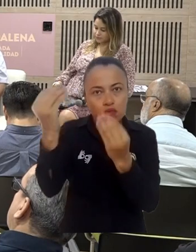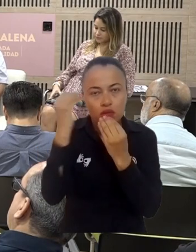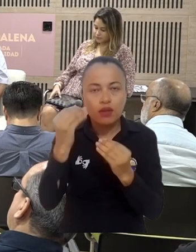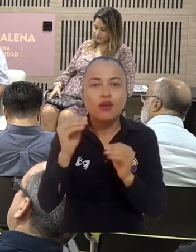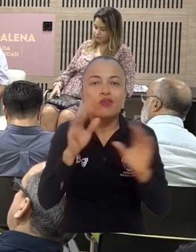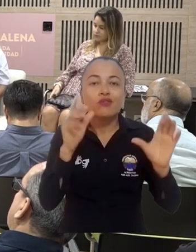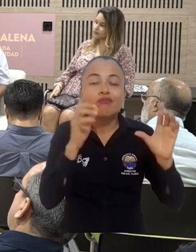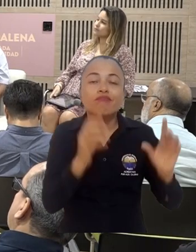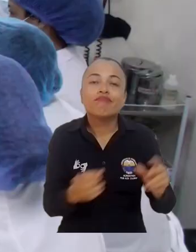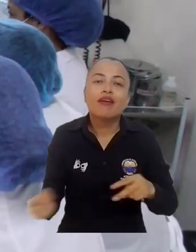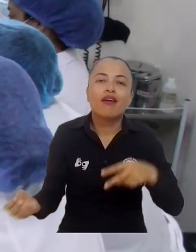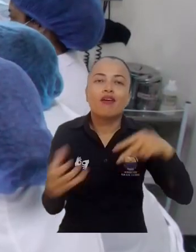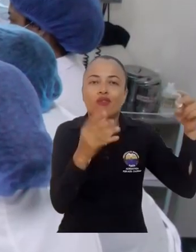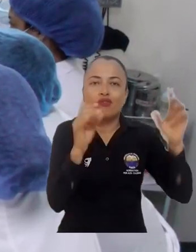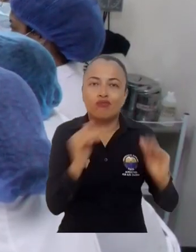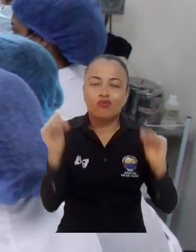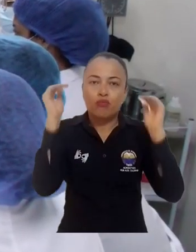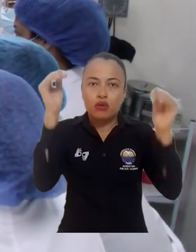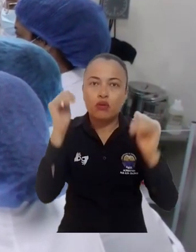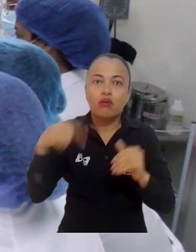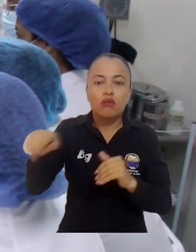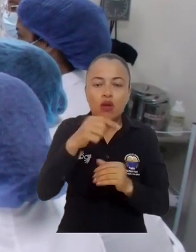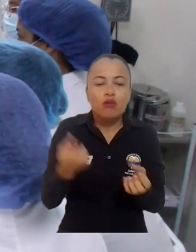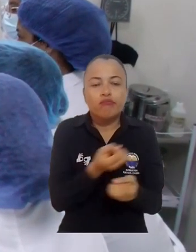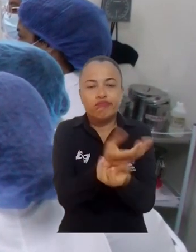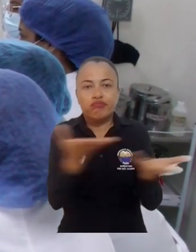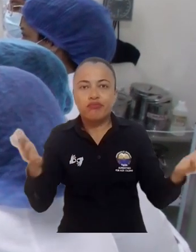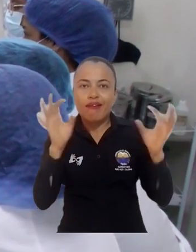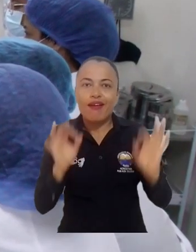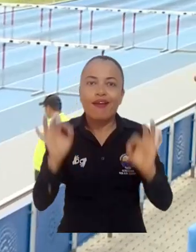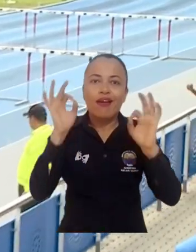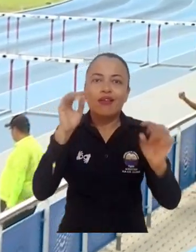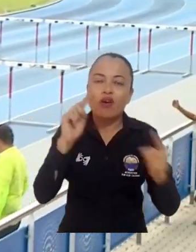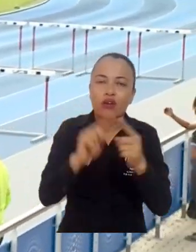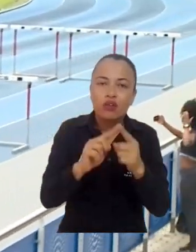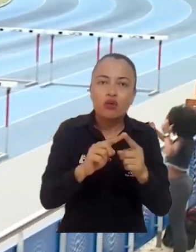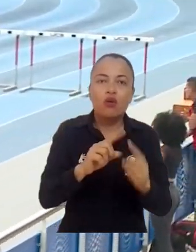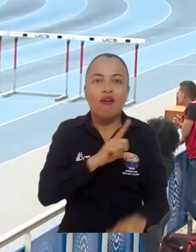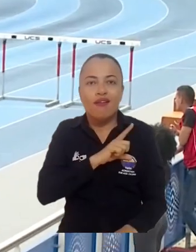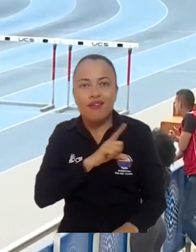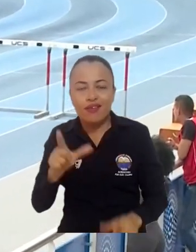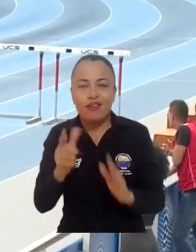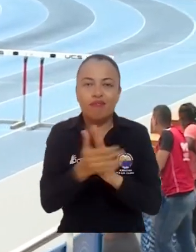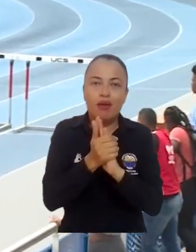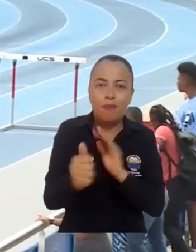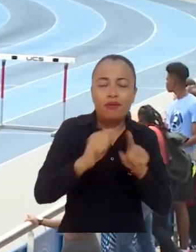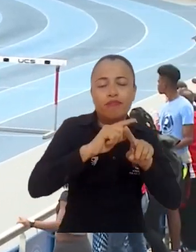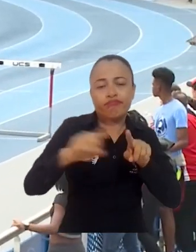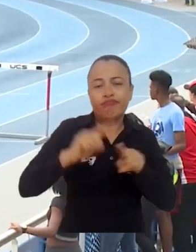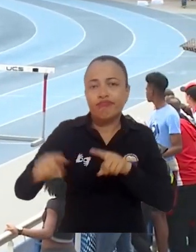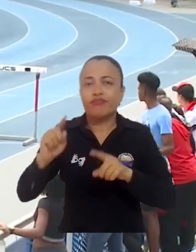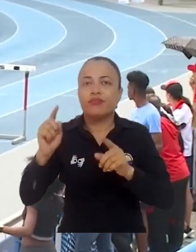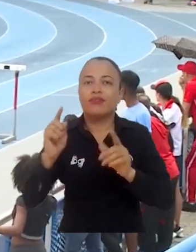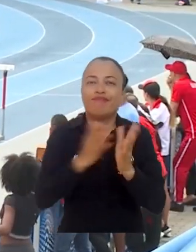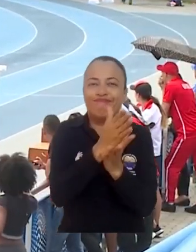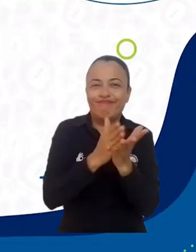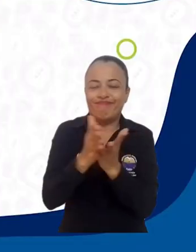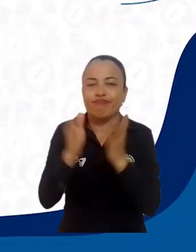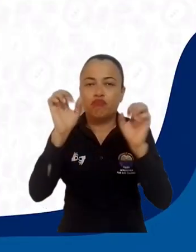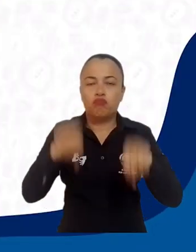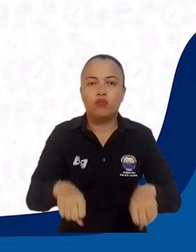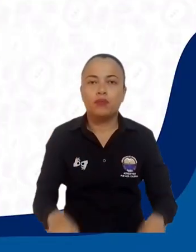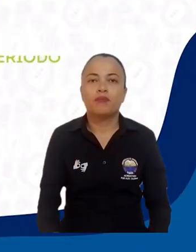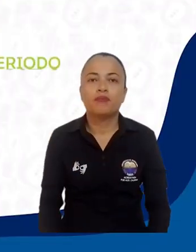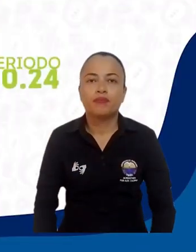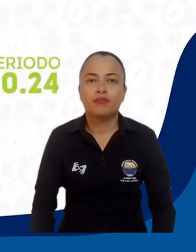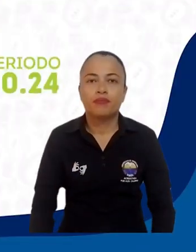Postgrados y Formación Continua con la Educación Superior se refleja en la calidad de los diferentes programas académicos diseñados para impulsar la formación